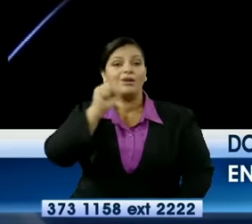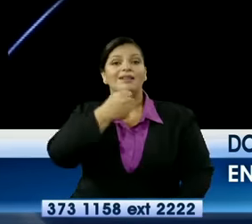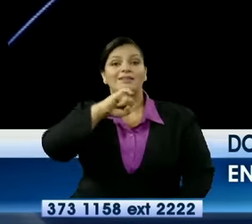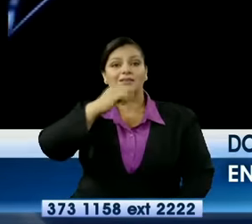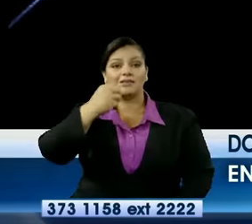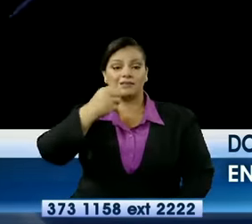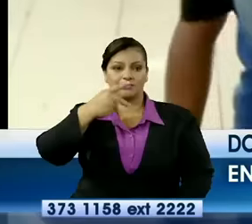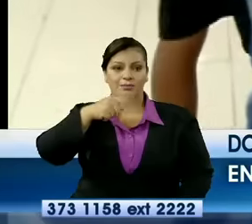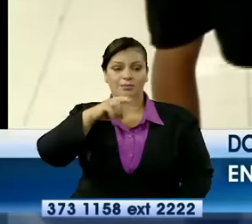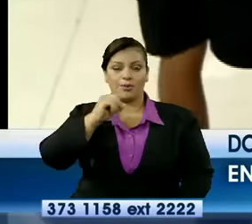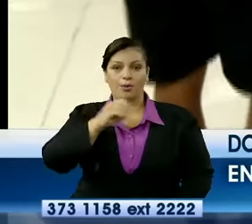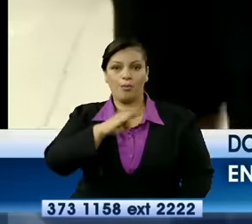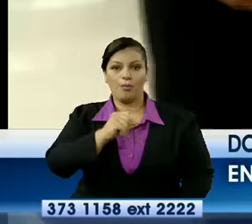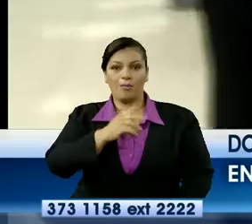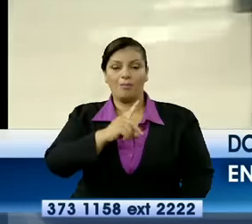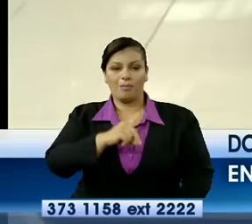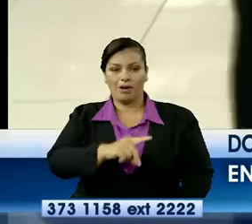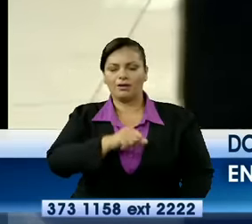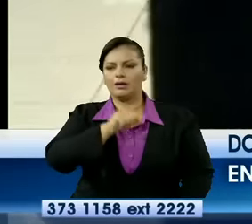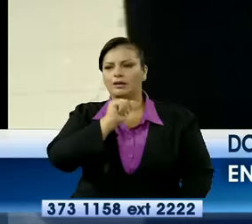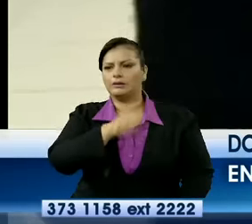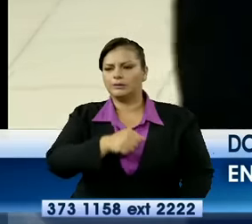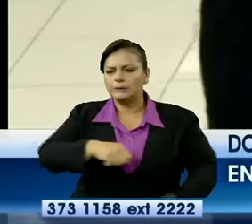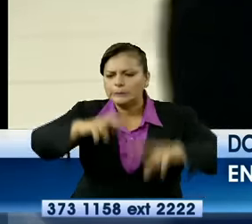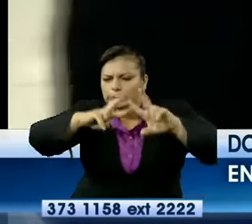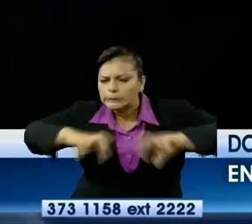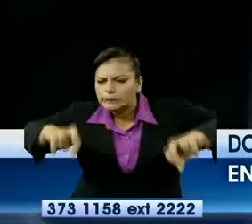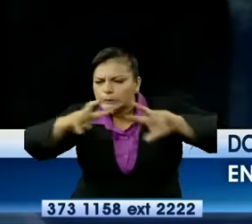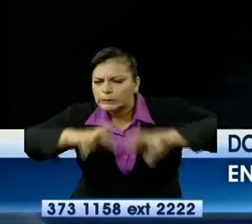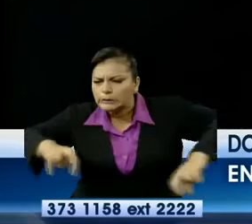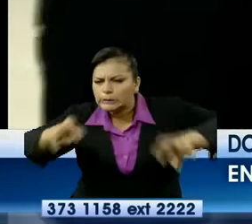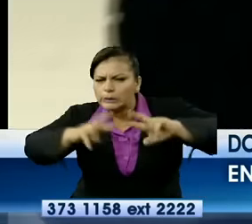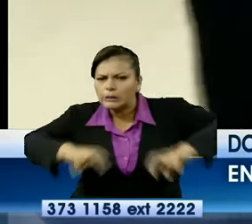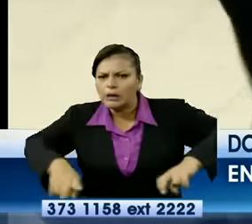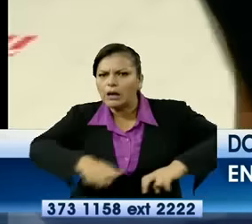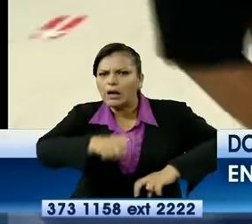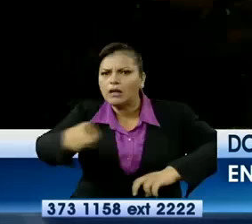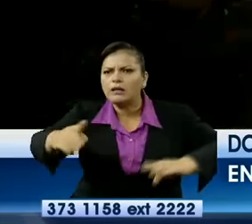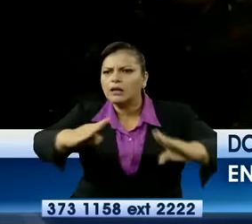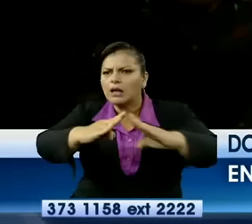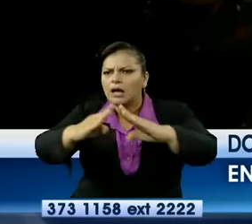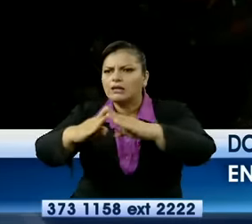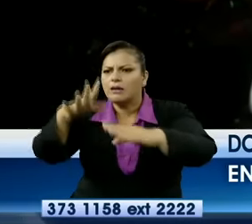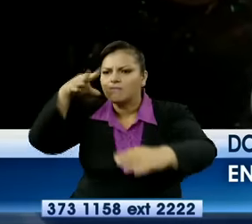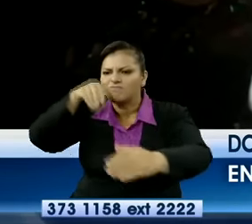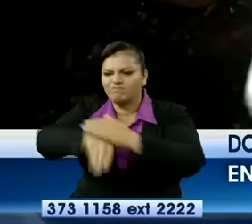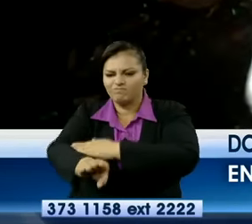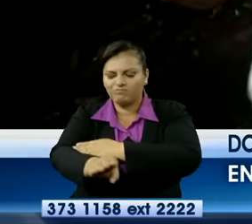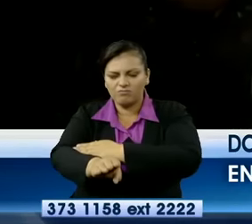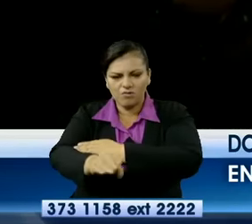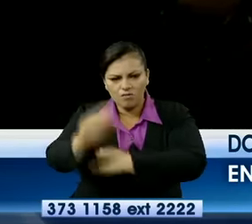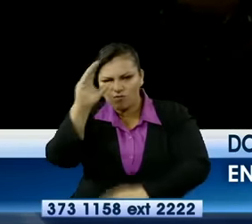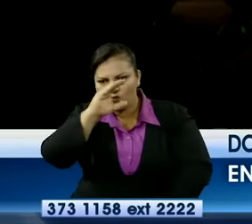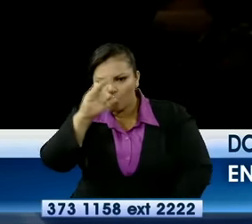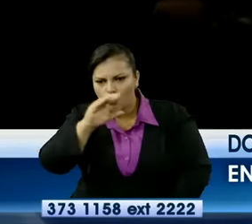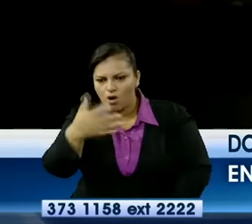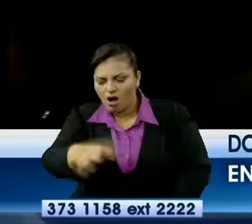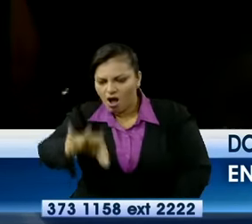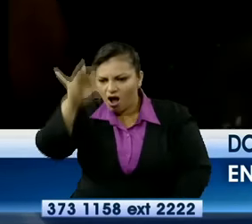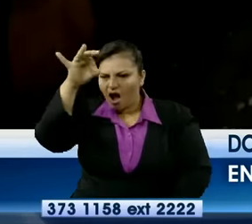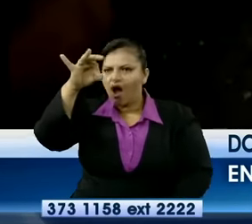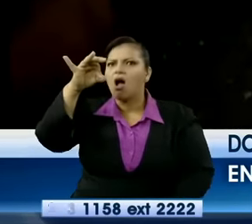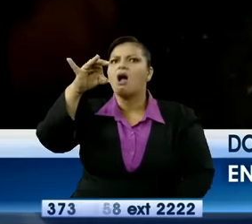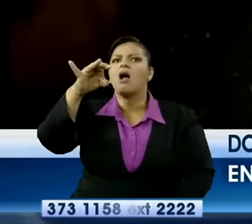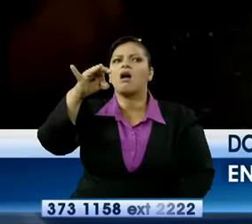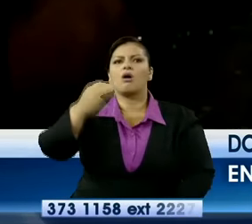conocido como Ciudad Perdida, donde encontraron las cosas robadas y, además, capturaron a otro sospechoso. Con las